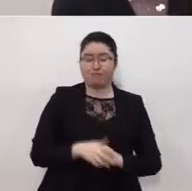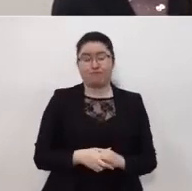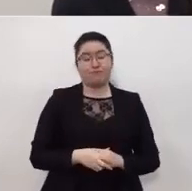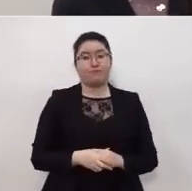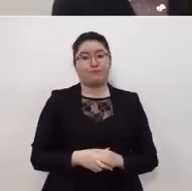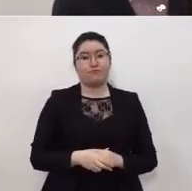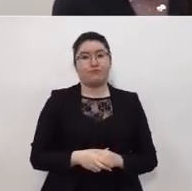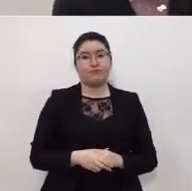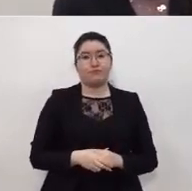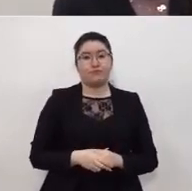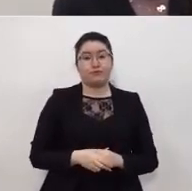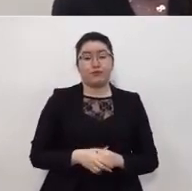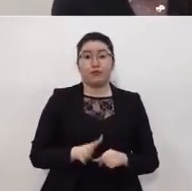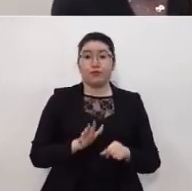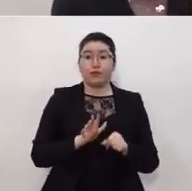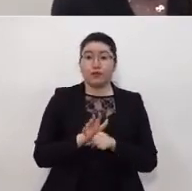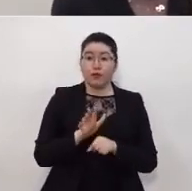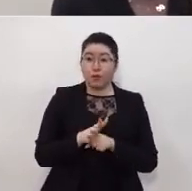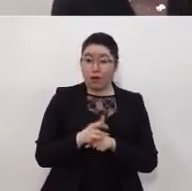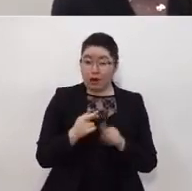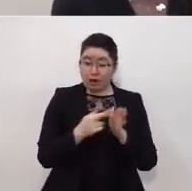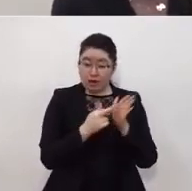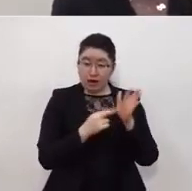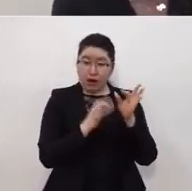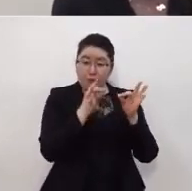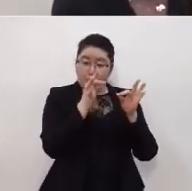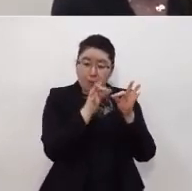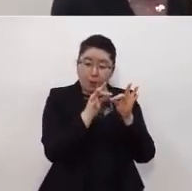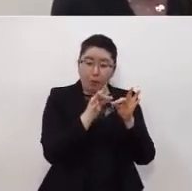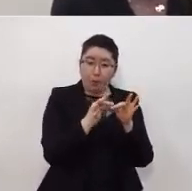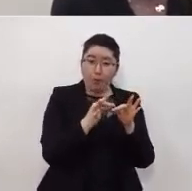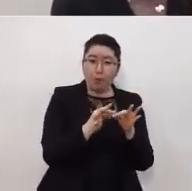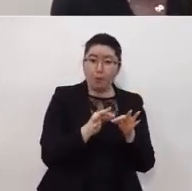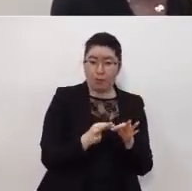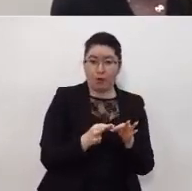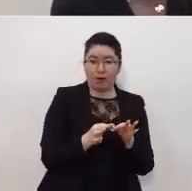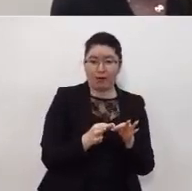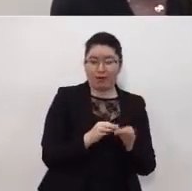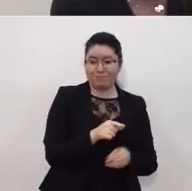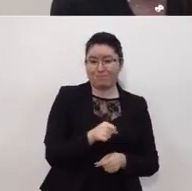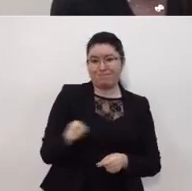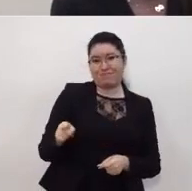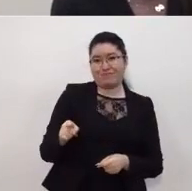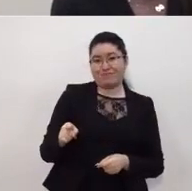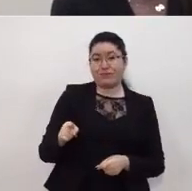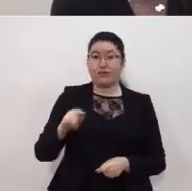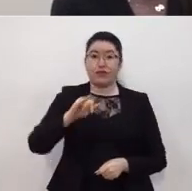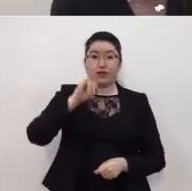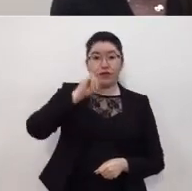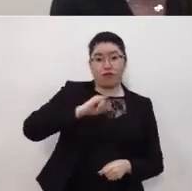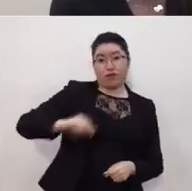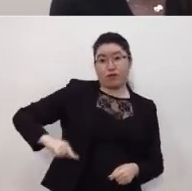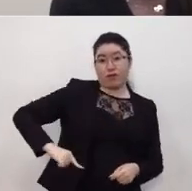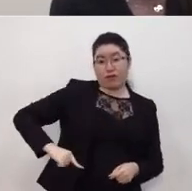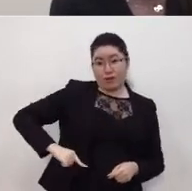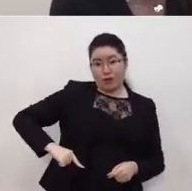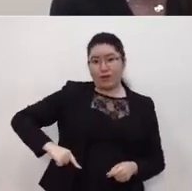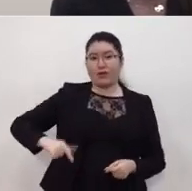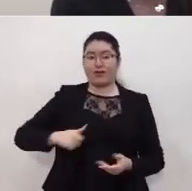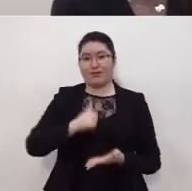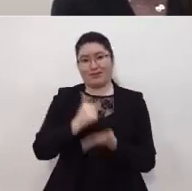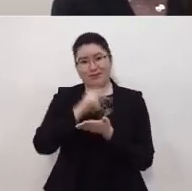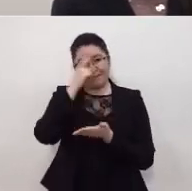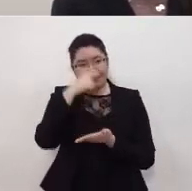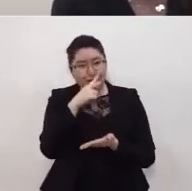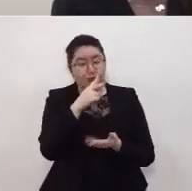las especificaciones puntuales de estos sectores serán emitidas por los mandatarios de la ciudad de méxico